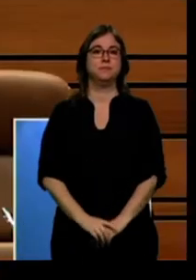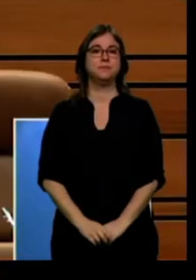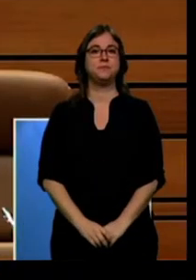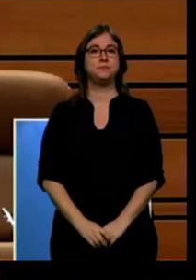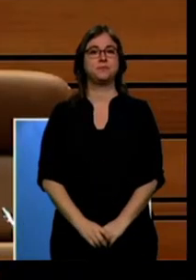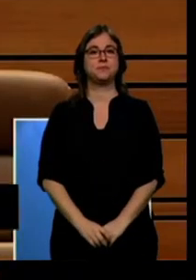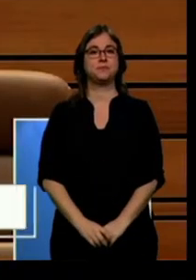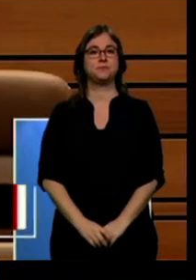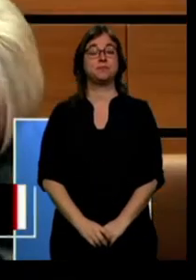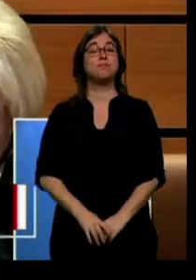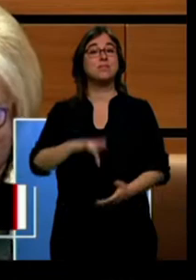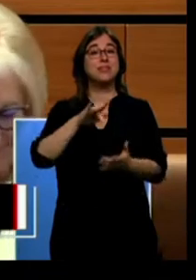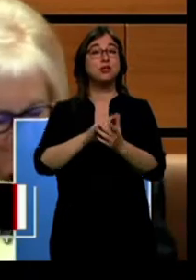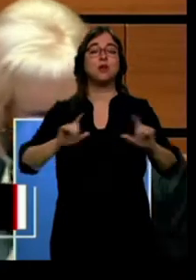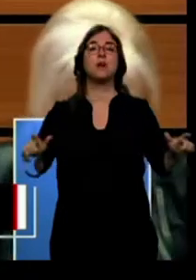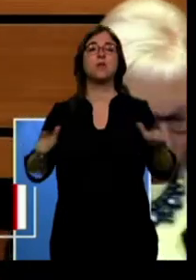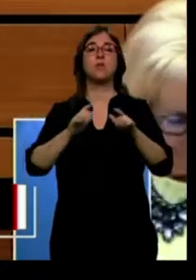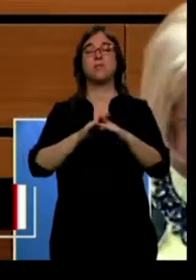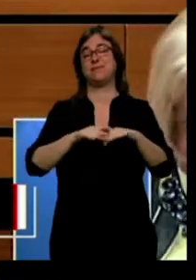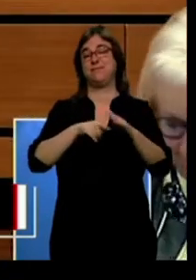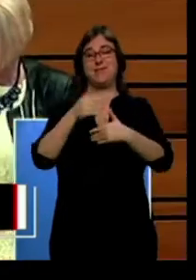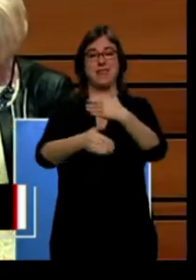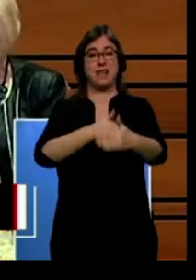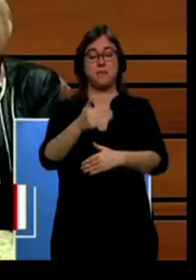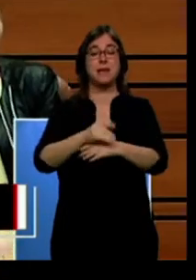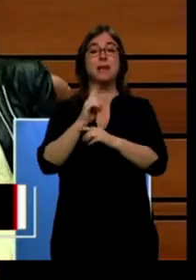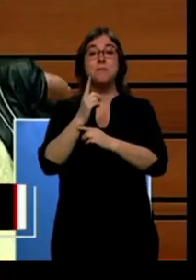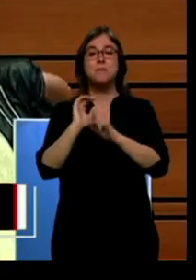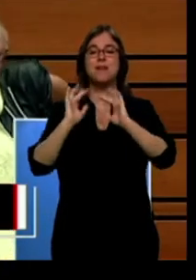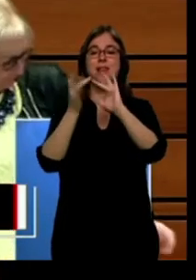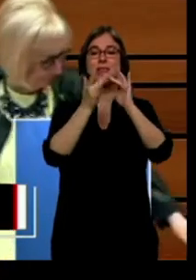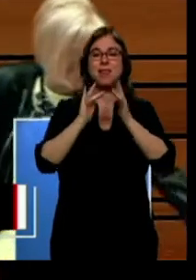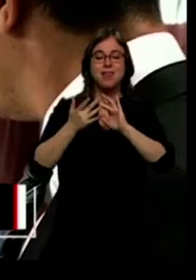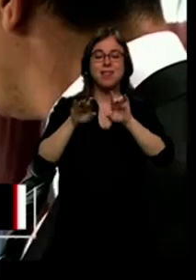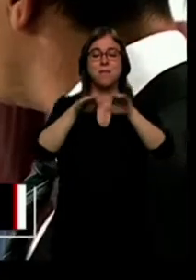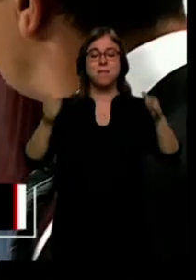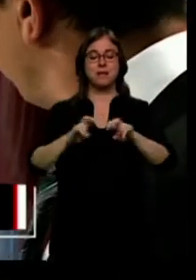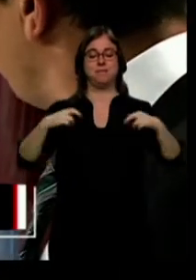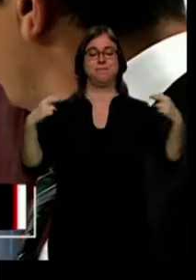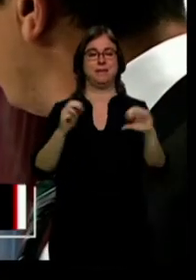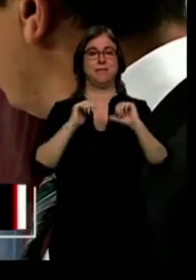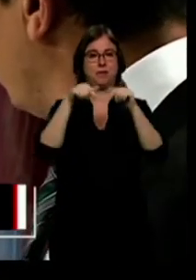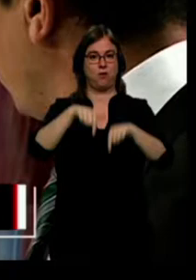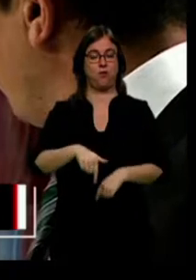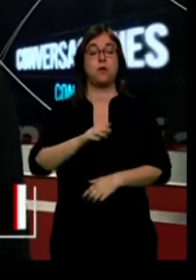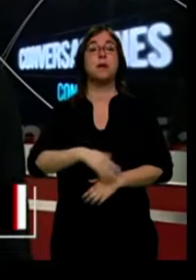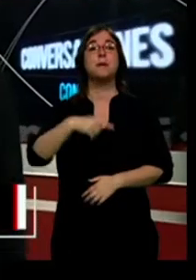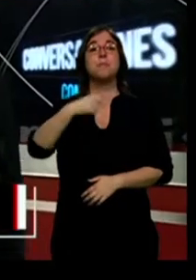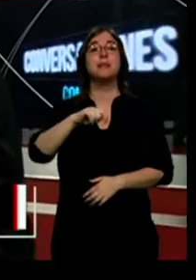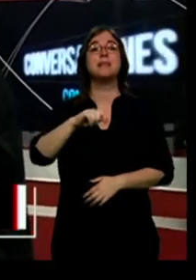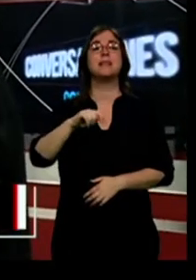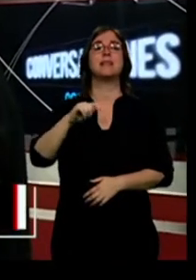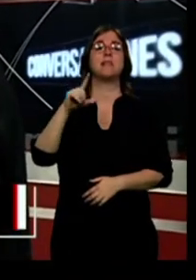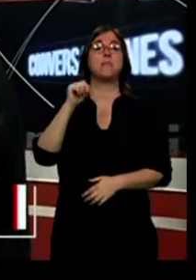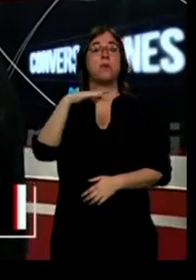Será una reunión de puro trámite, pero la primera toma de contacto de sus nuevos integrantes. El presidente Luis Fuentes defendió anoche en Castilla y